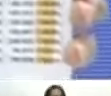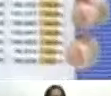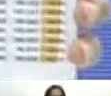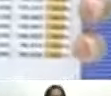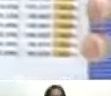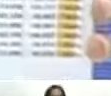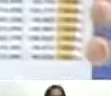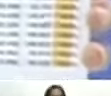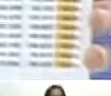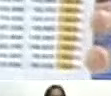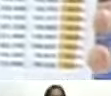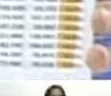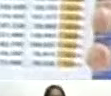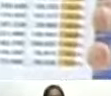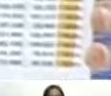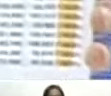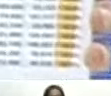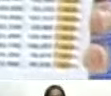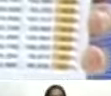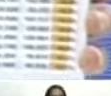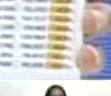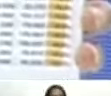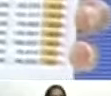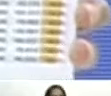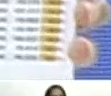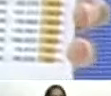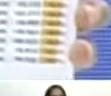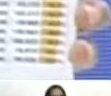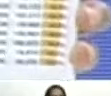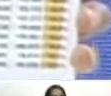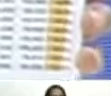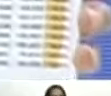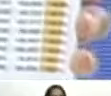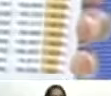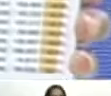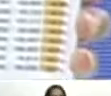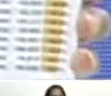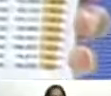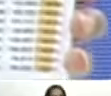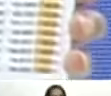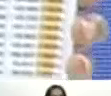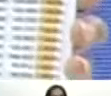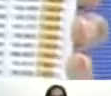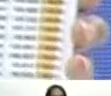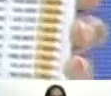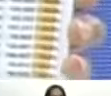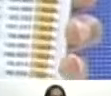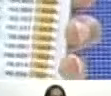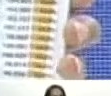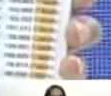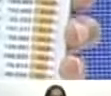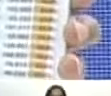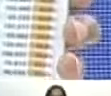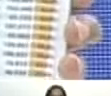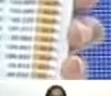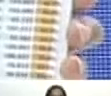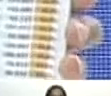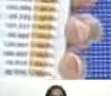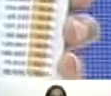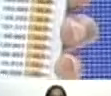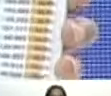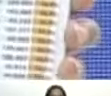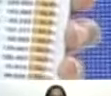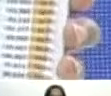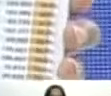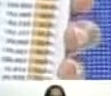pon la cámara pon la cámara ahí está para que lo entiendan pues está clarito ¿verdad? más